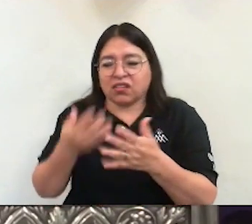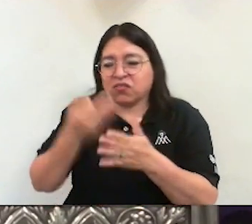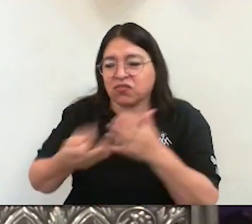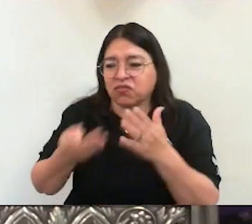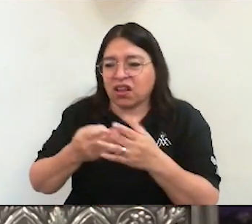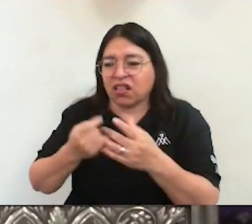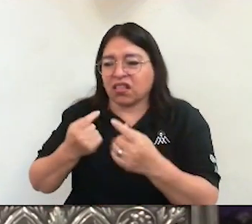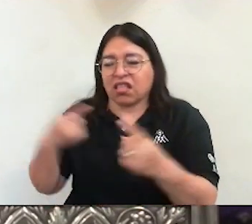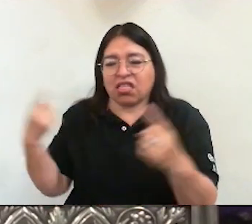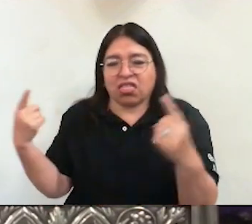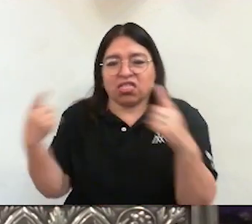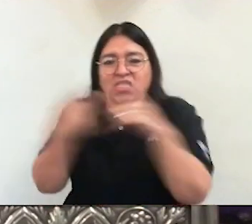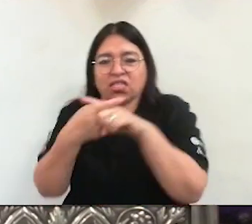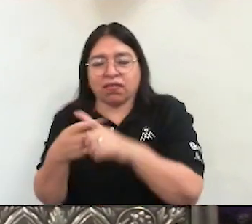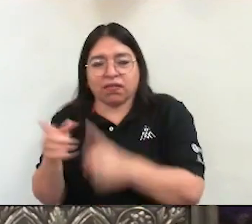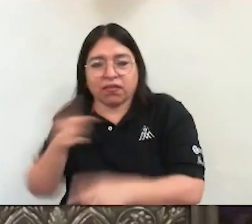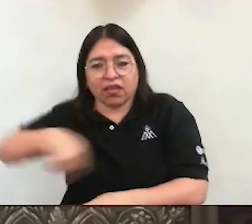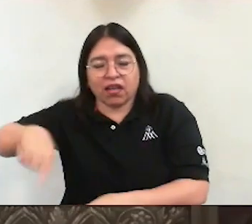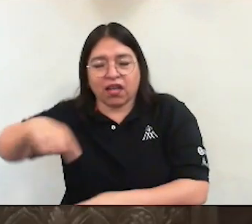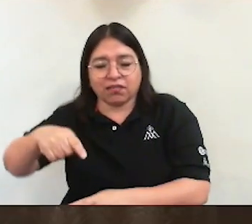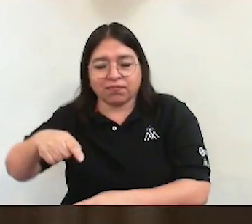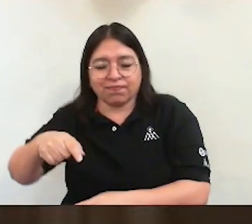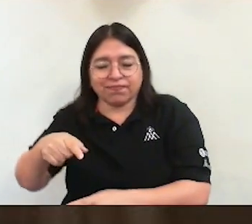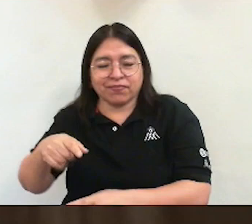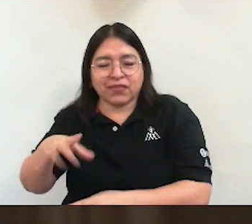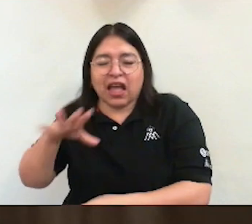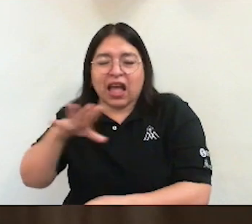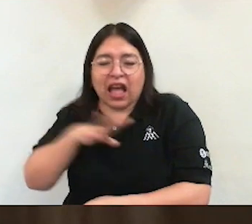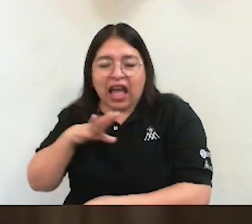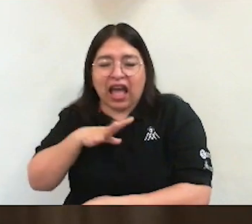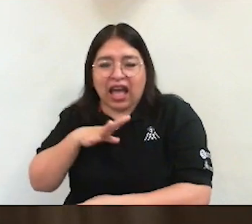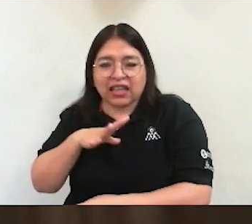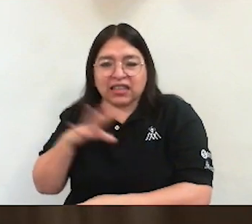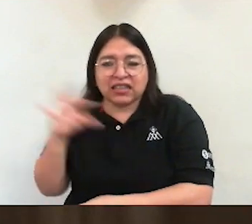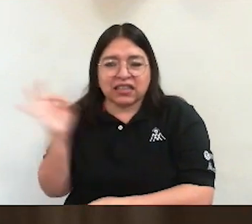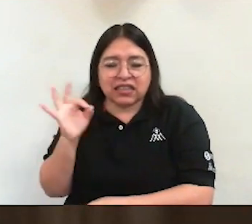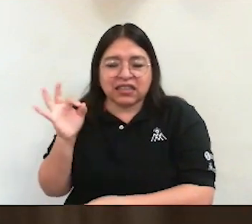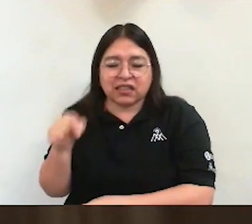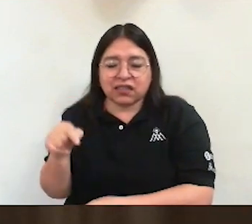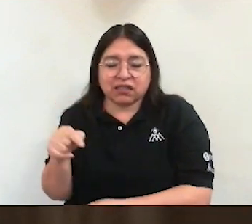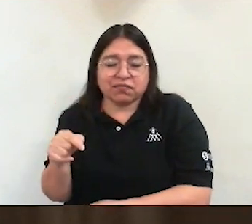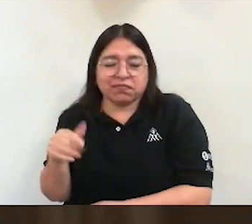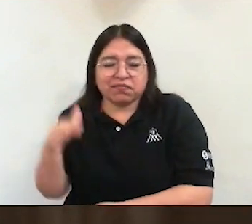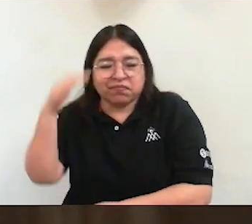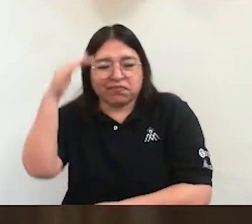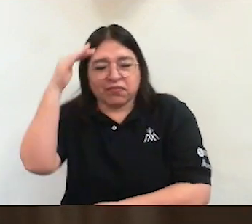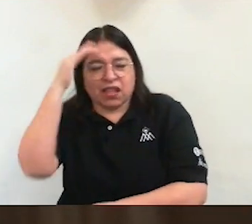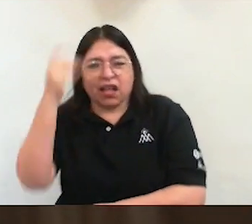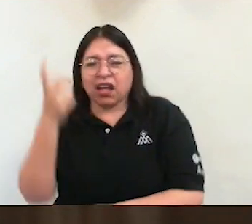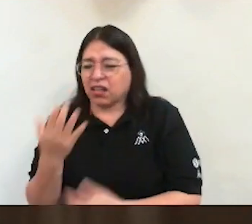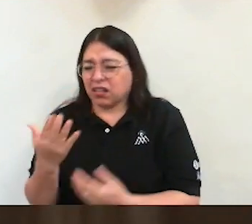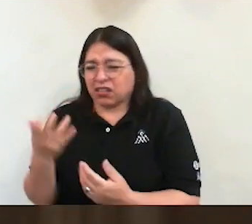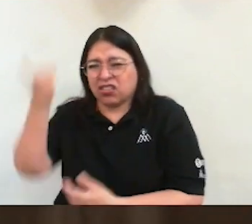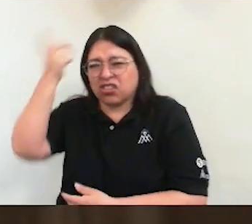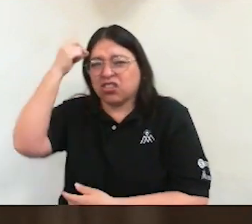de cualquier otra índole, hay el riesgo de pensar que uno está solo,